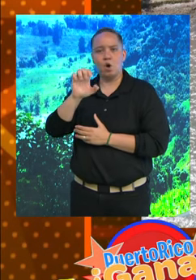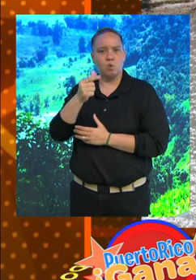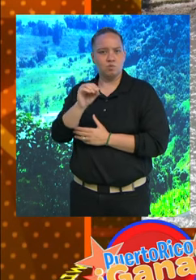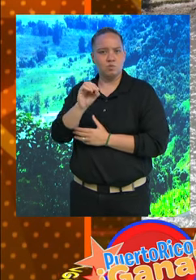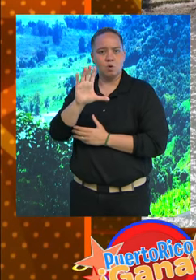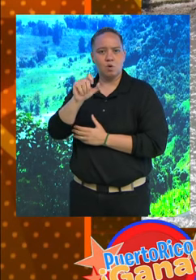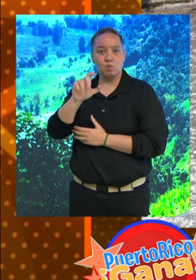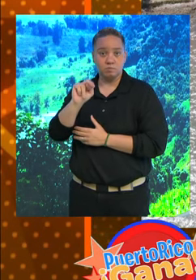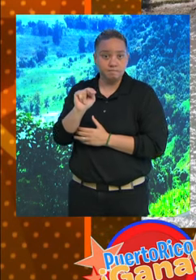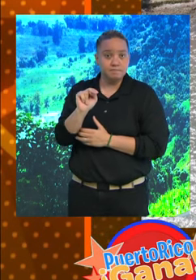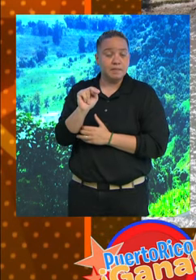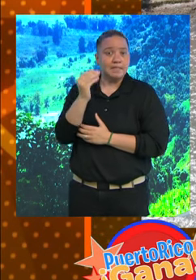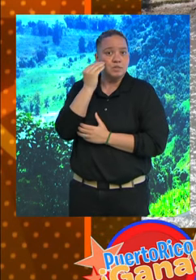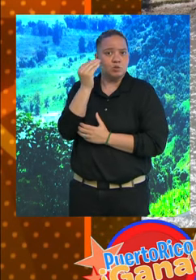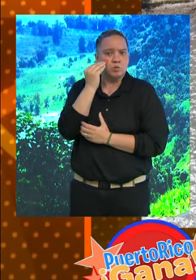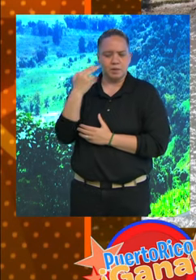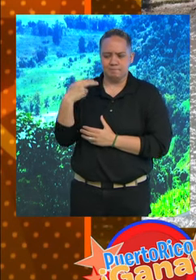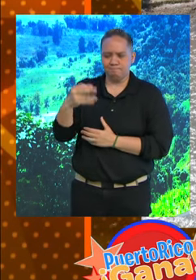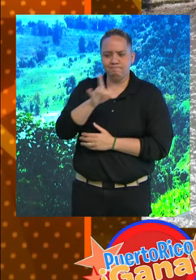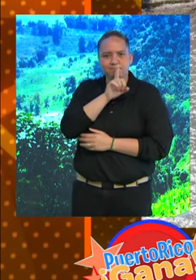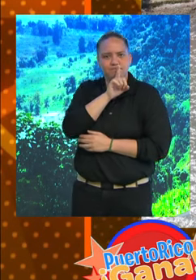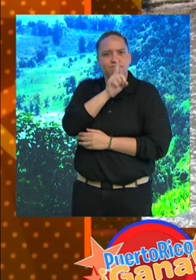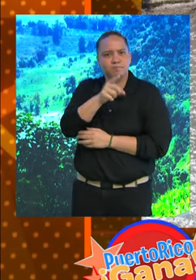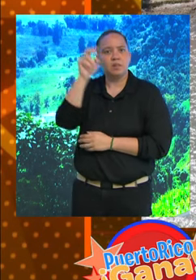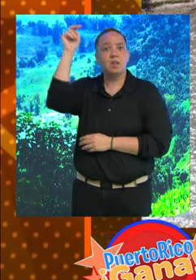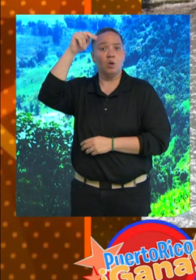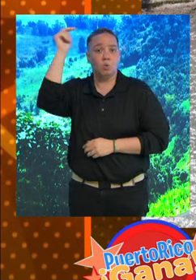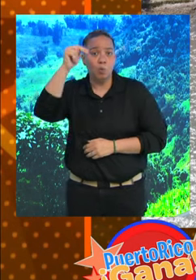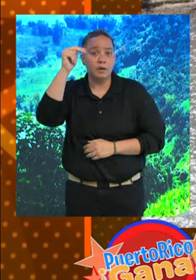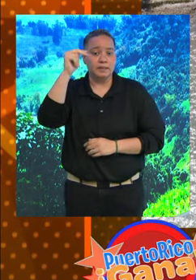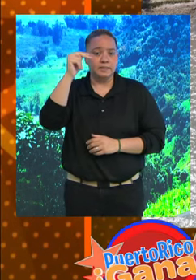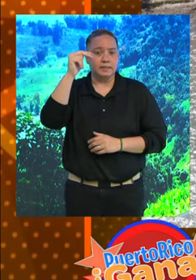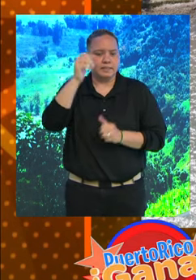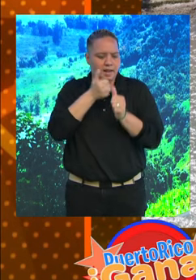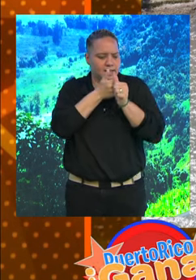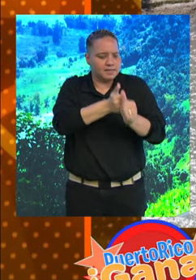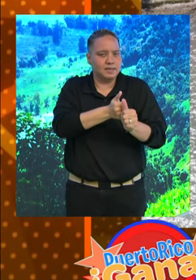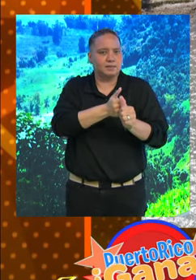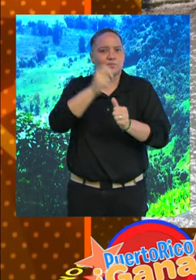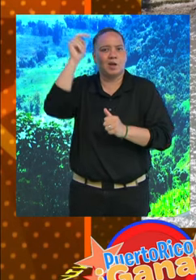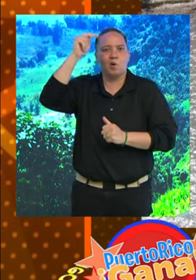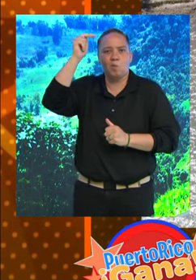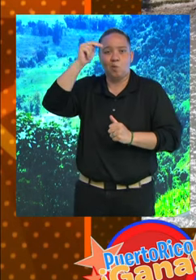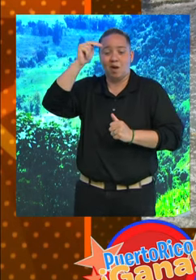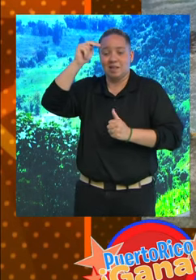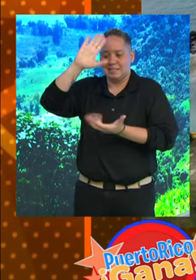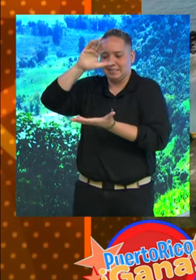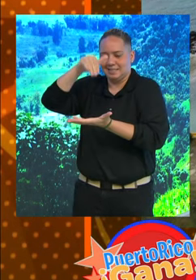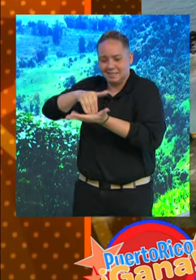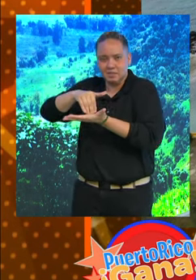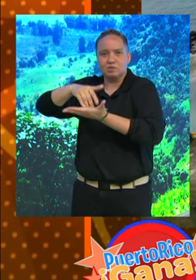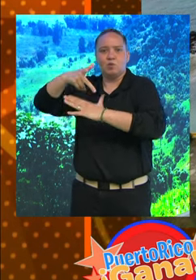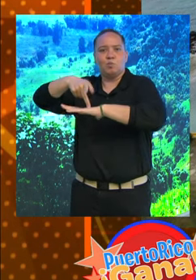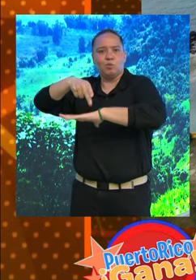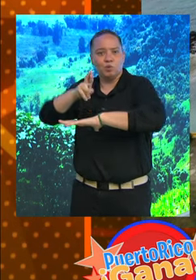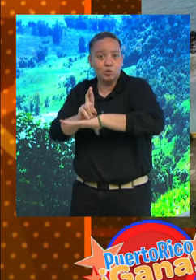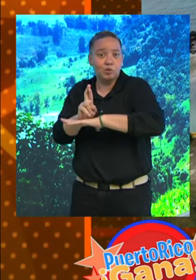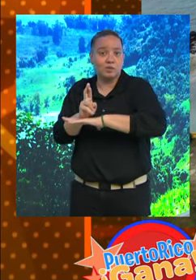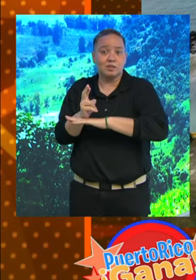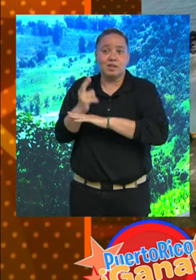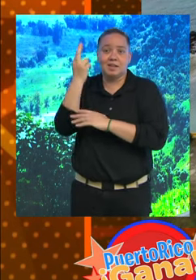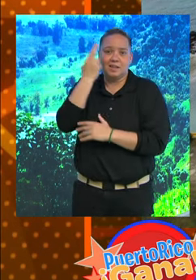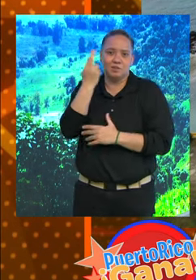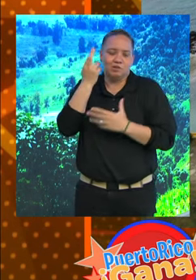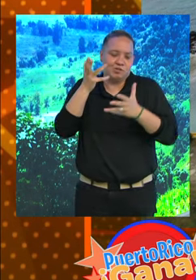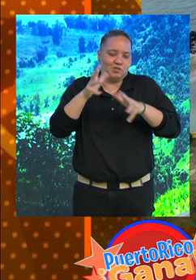supiera que aquí quien conoce la historia verdaderamente de Aguao y el que la sigue, Aguao hubiera sido la capital de Puerto Rico, si no hubiera sido